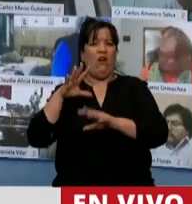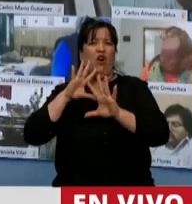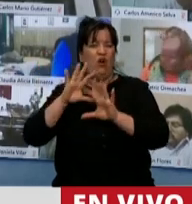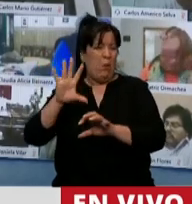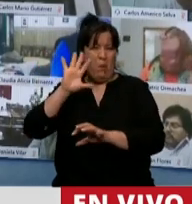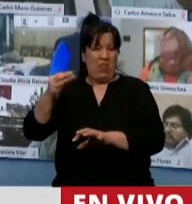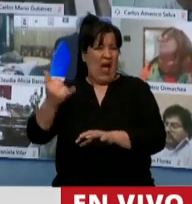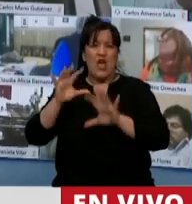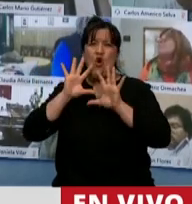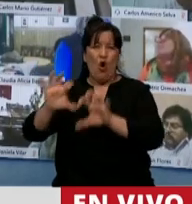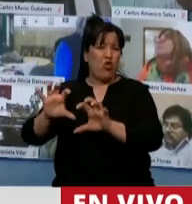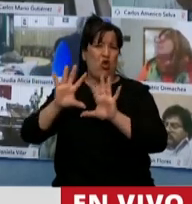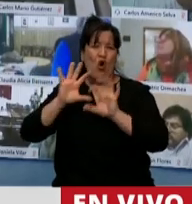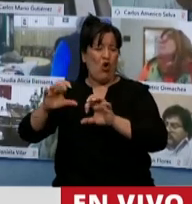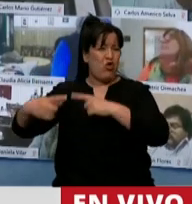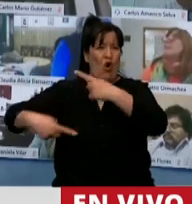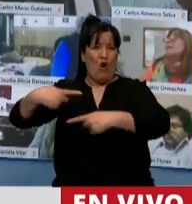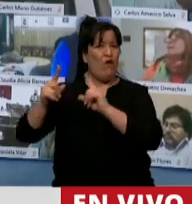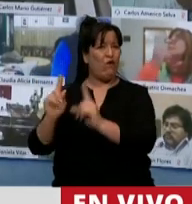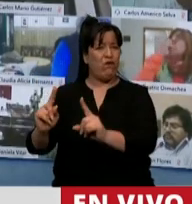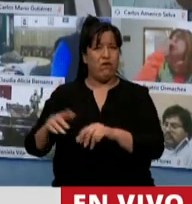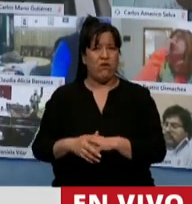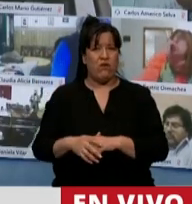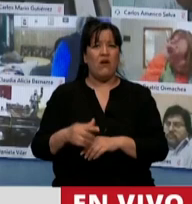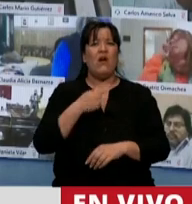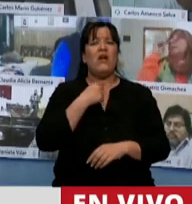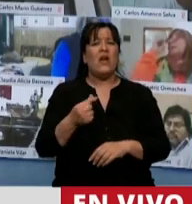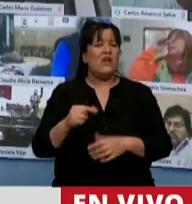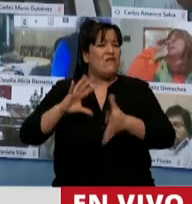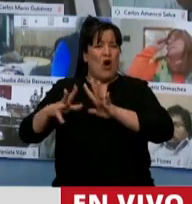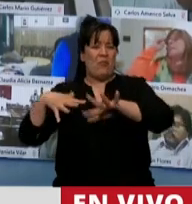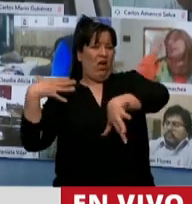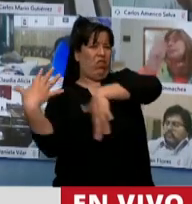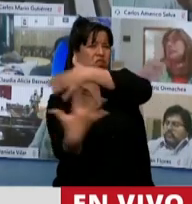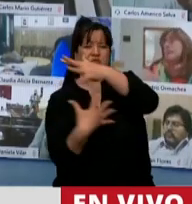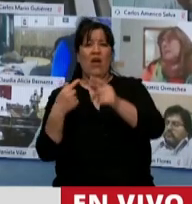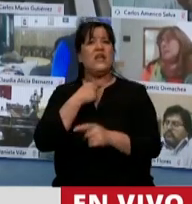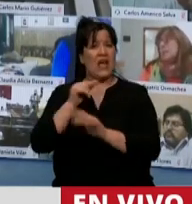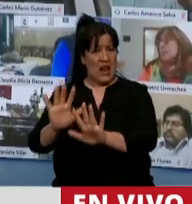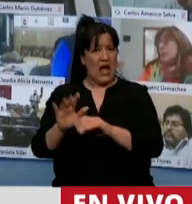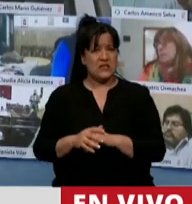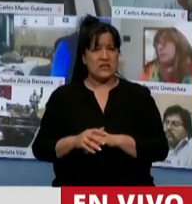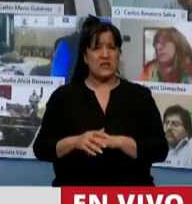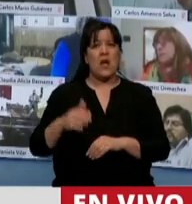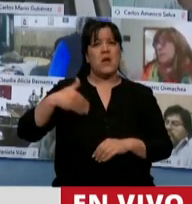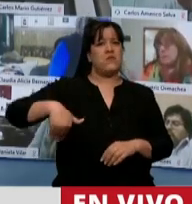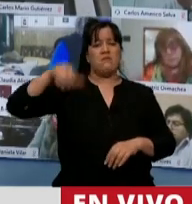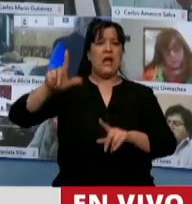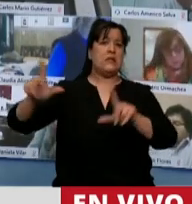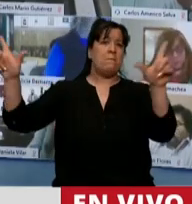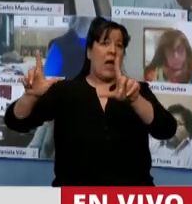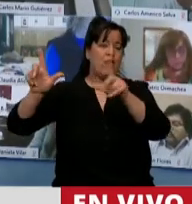Lo que están haciendo es sembrar la idea del caos. Y todo eso amplificado por los grandes oligopolios